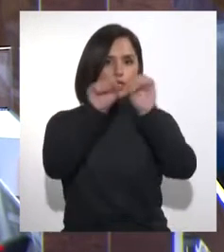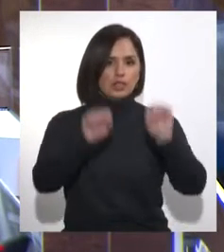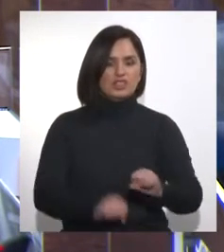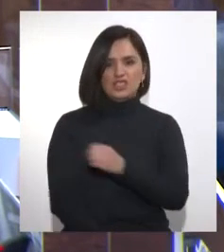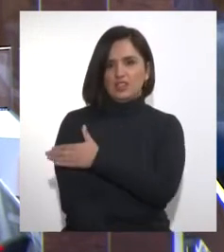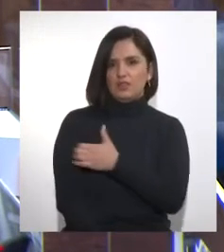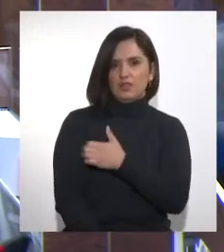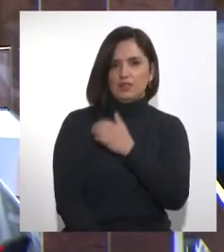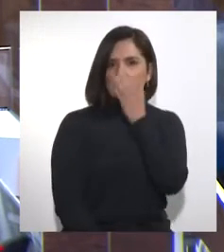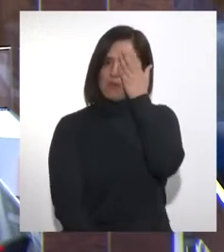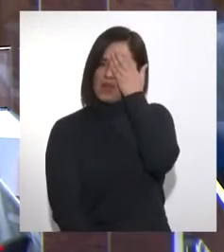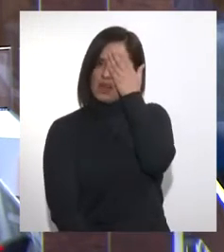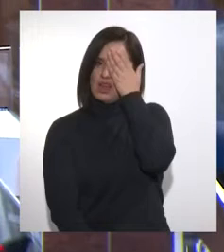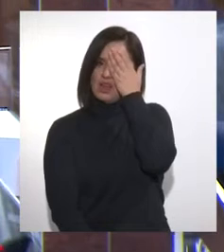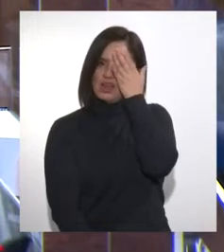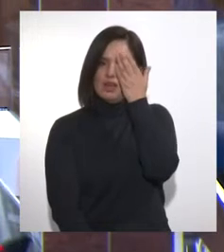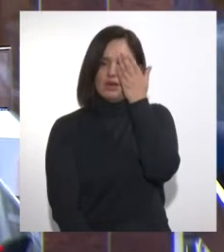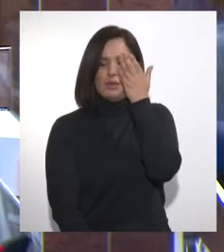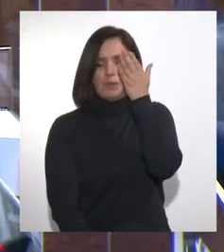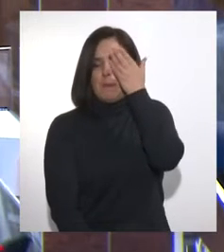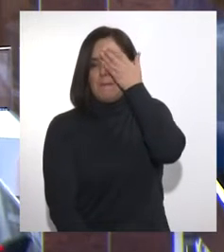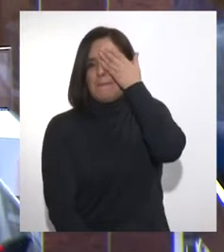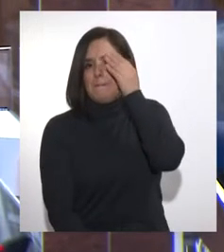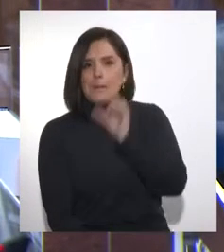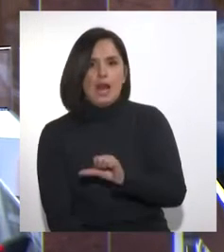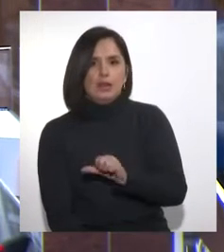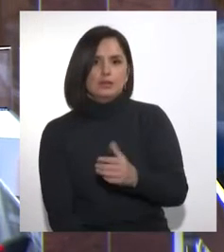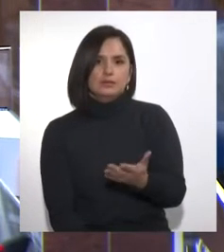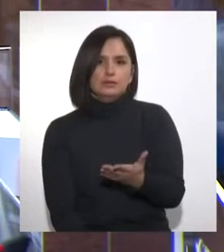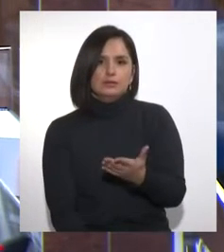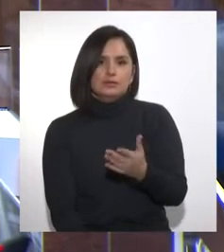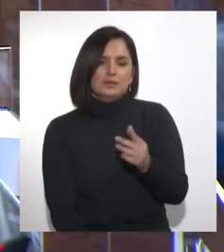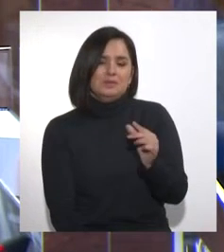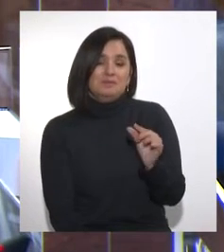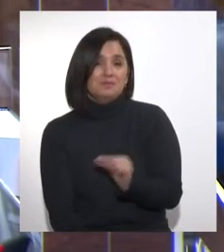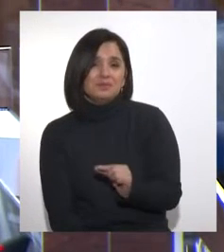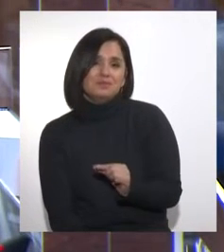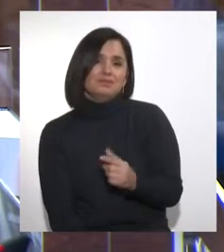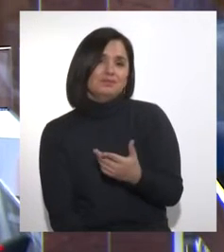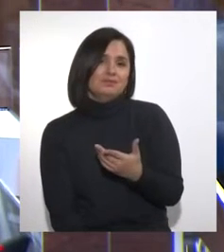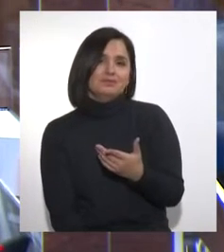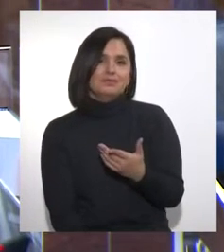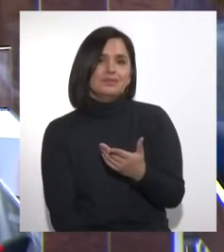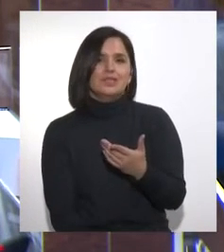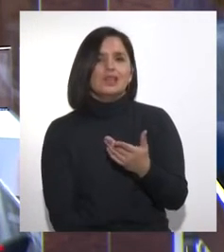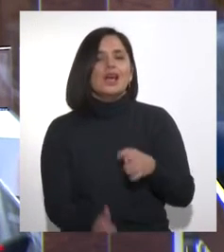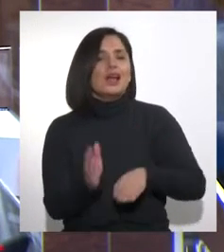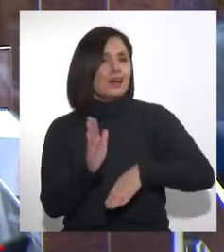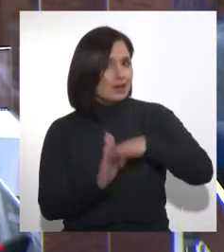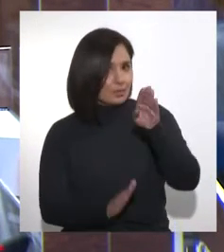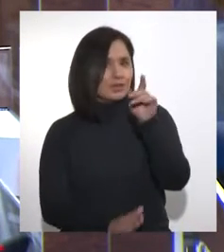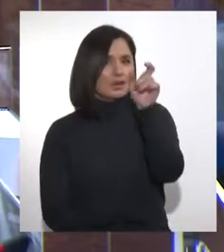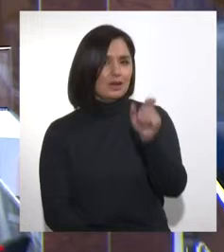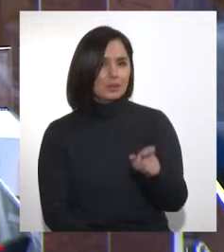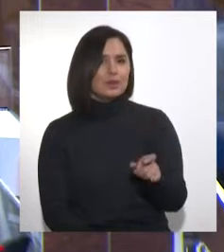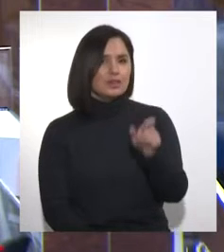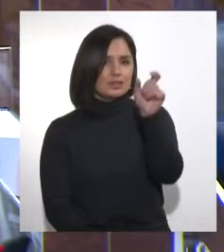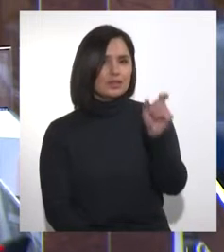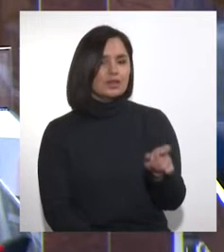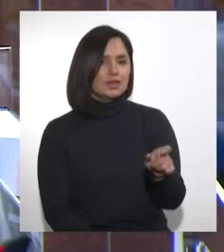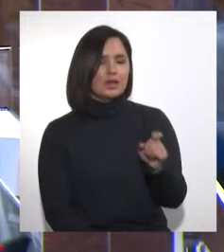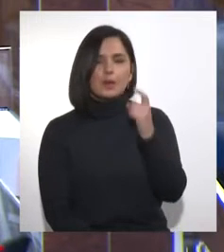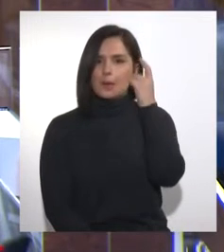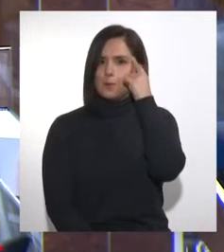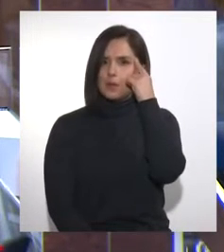malas y pésimas, o miserables para muchos. La gran mayoría de las personas, Presidenta,